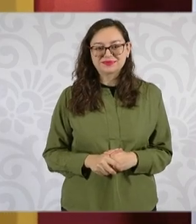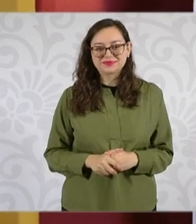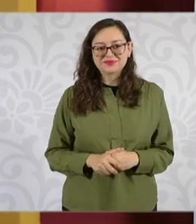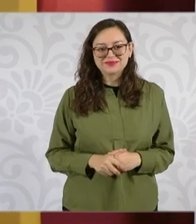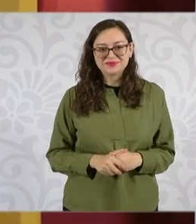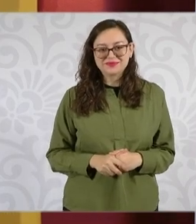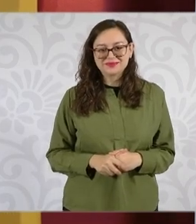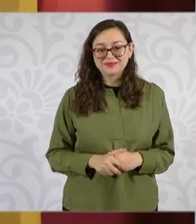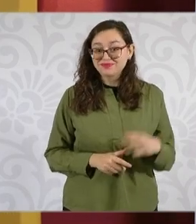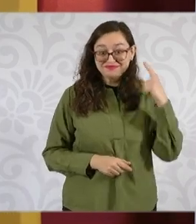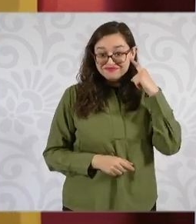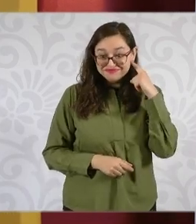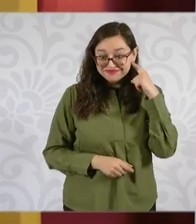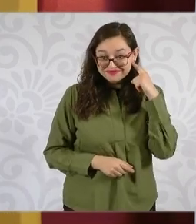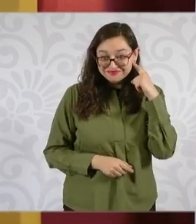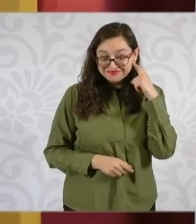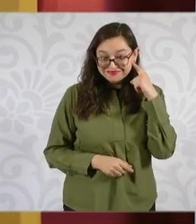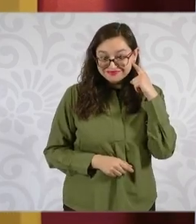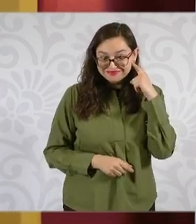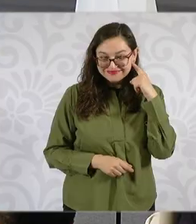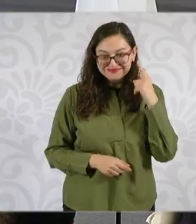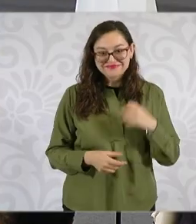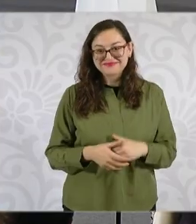¿No se oyó? Nada.